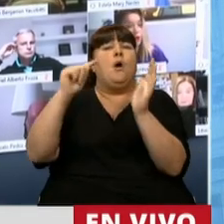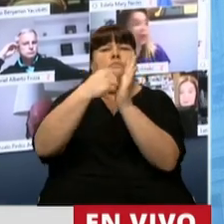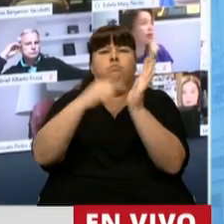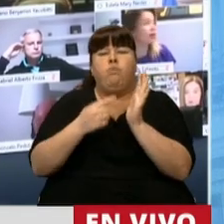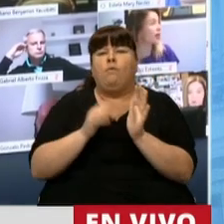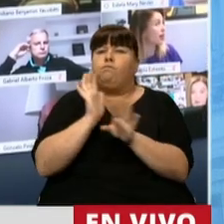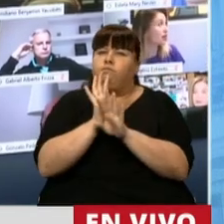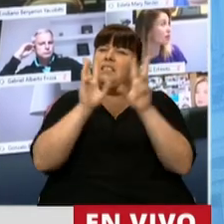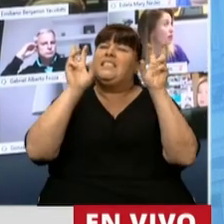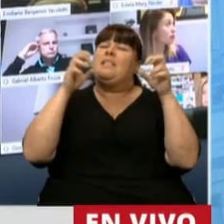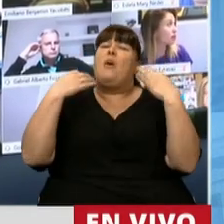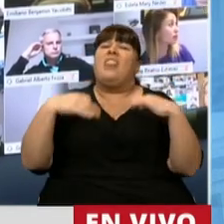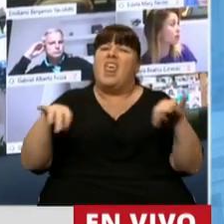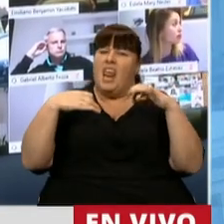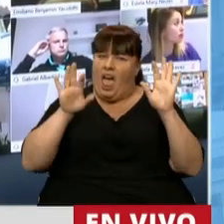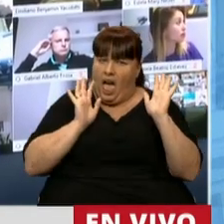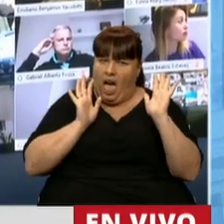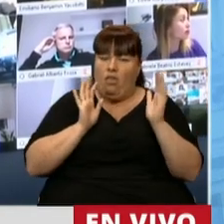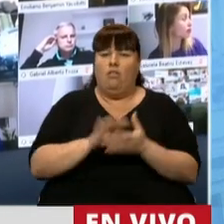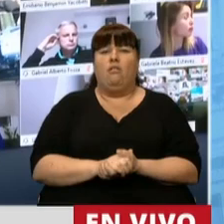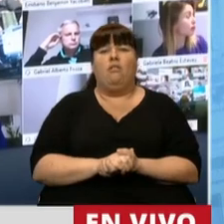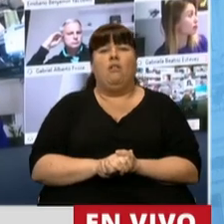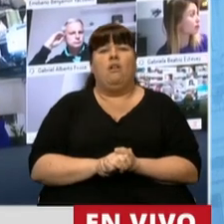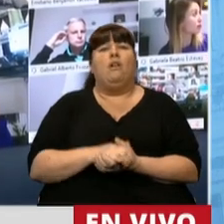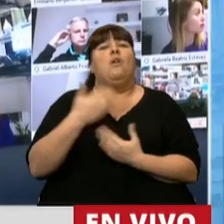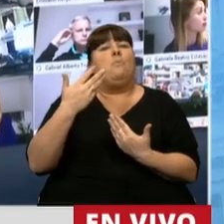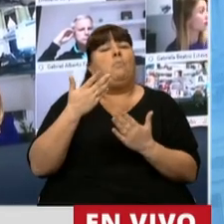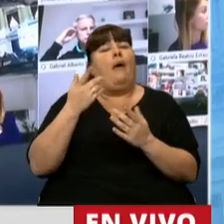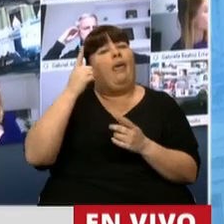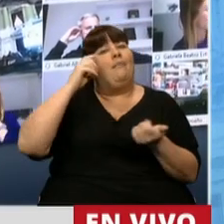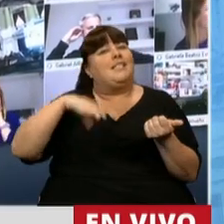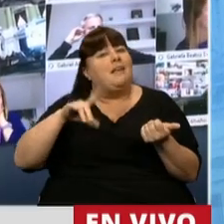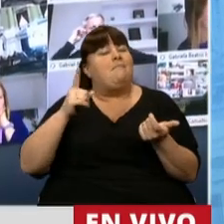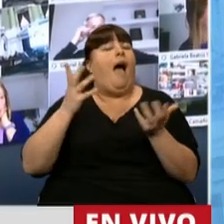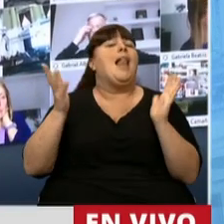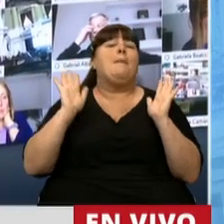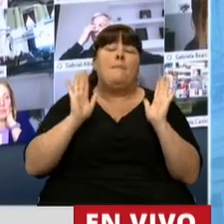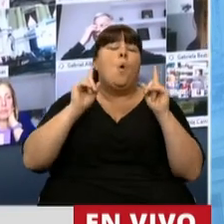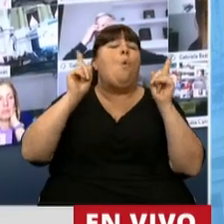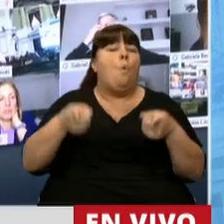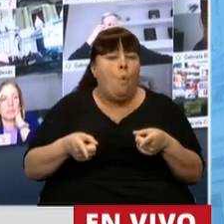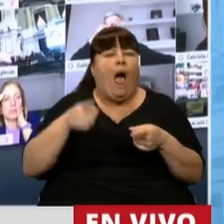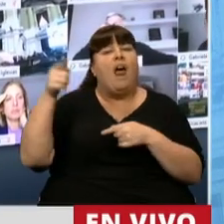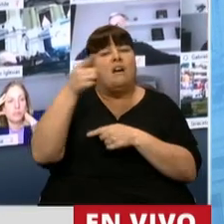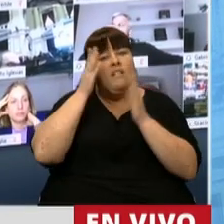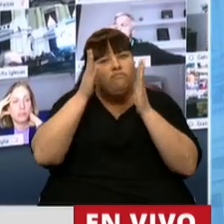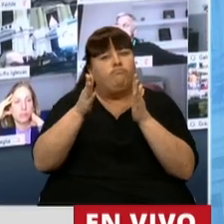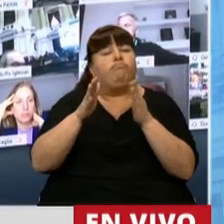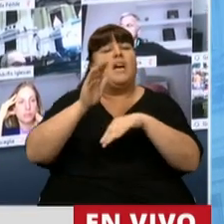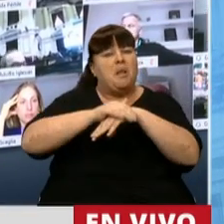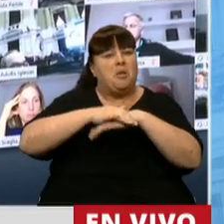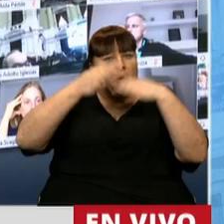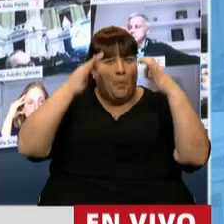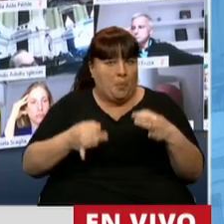cláusulas que implican cuestiones sensibles habitualmente permeables al prejuicio pero que sin embargo fue atendido con la